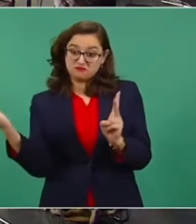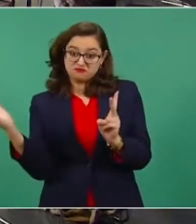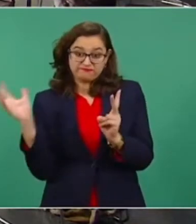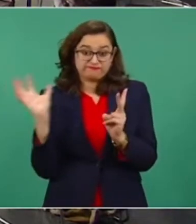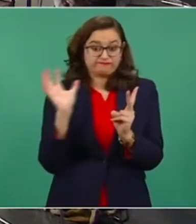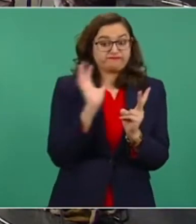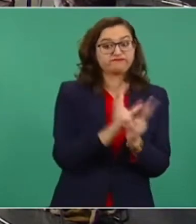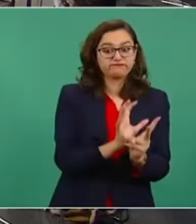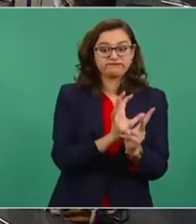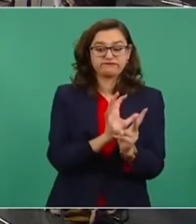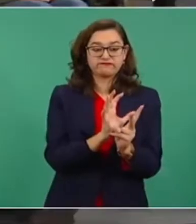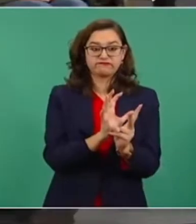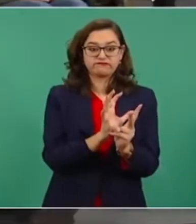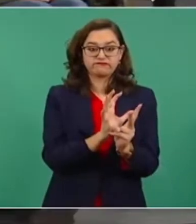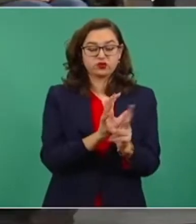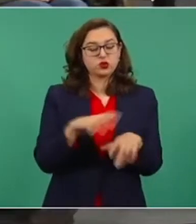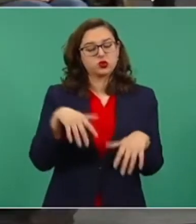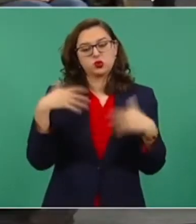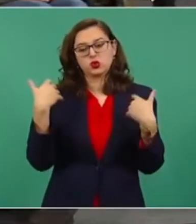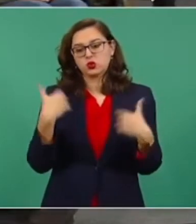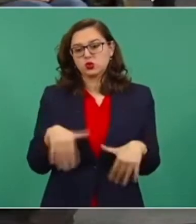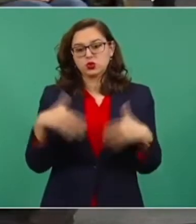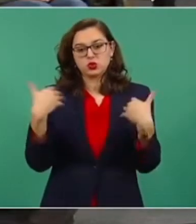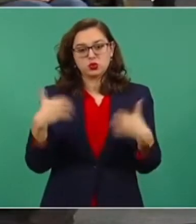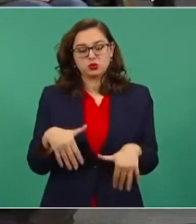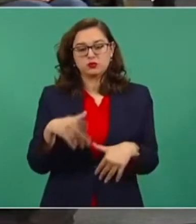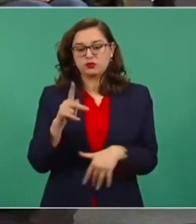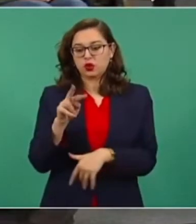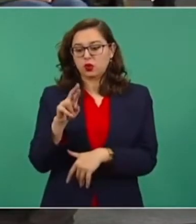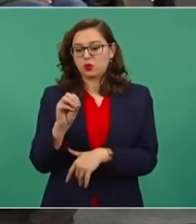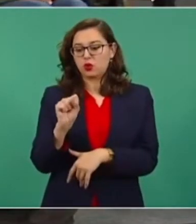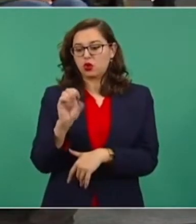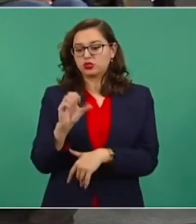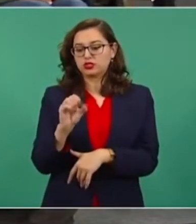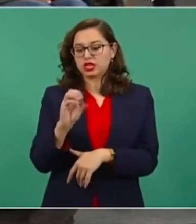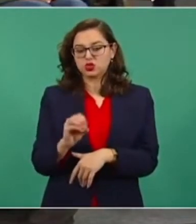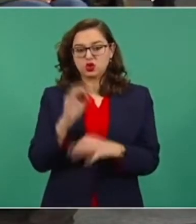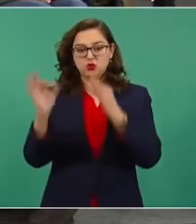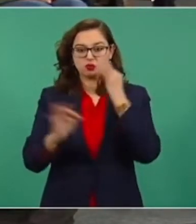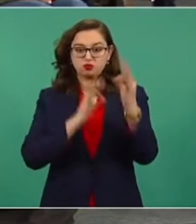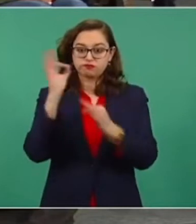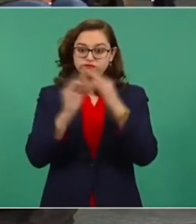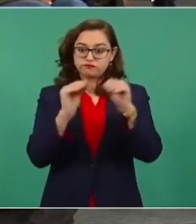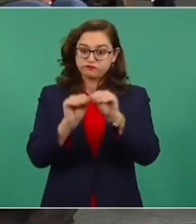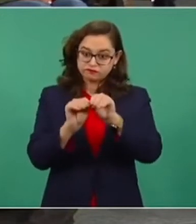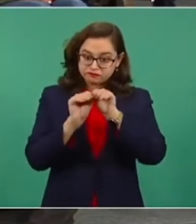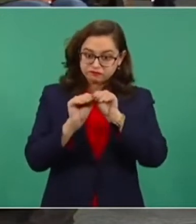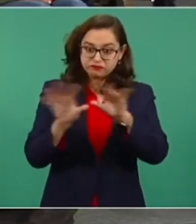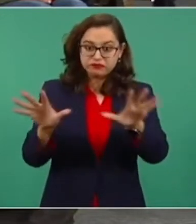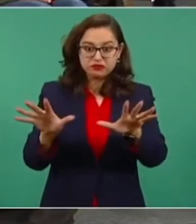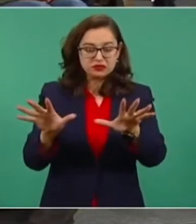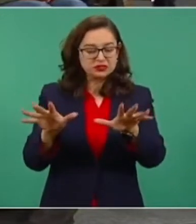bueno, lamentablemente el proceso da a conocer una nota muy